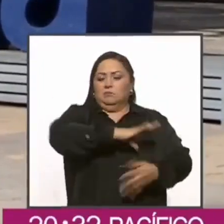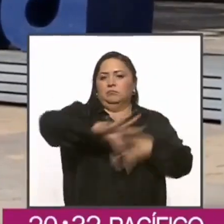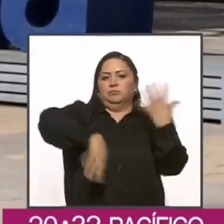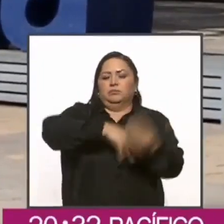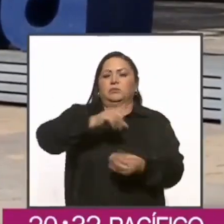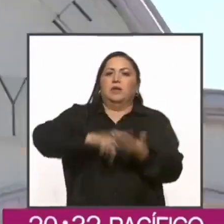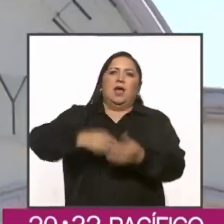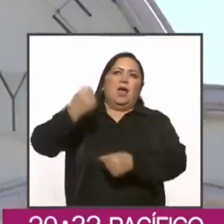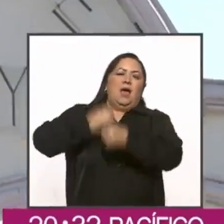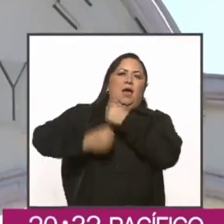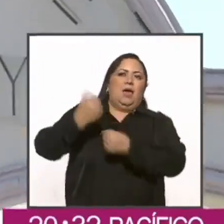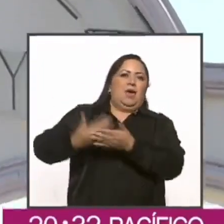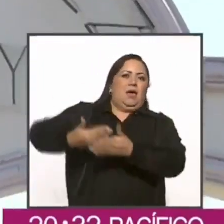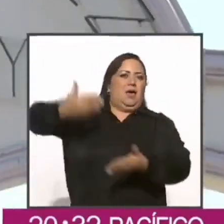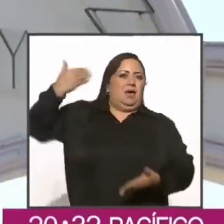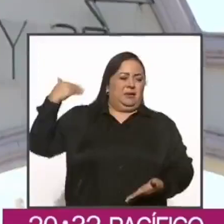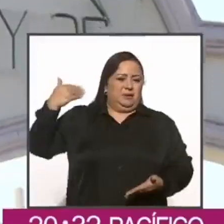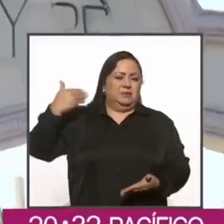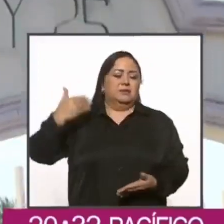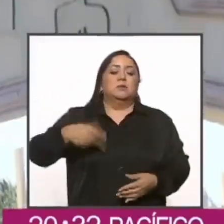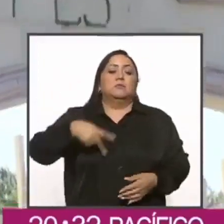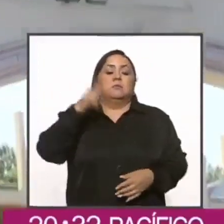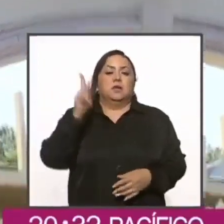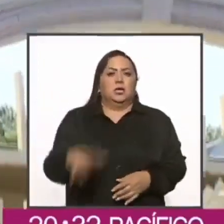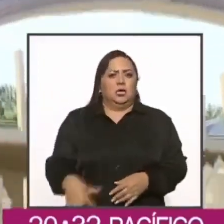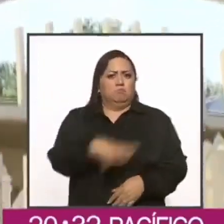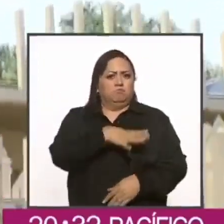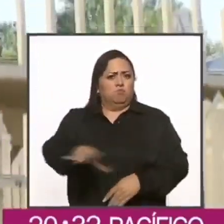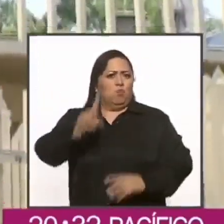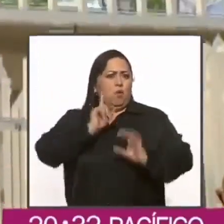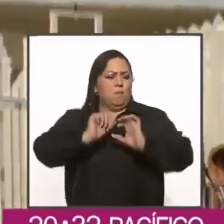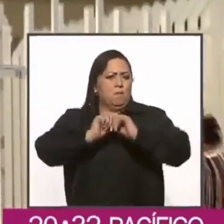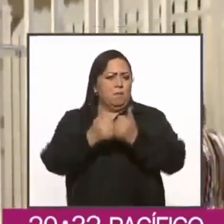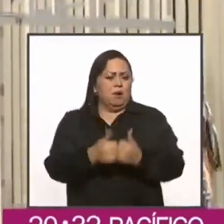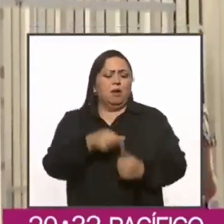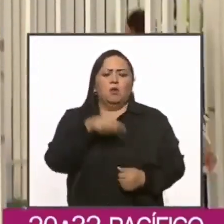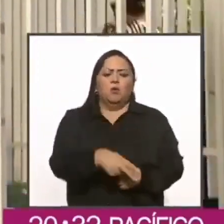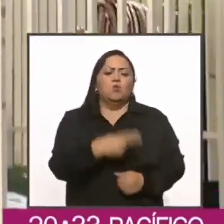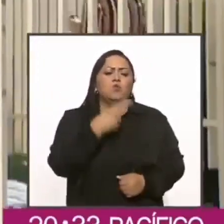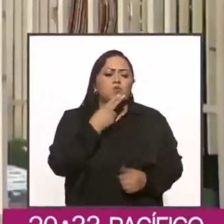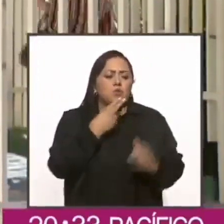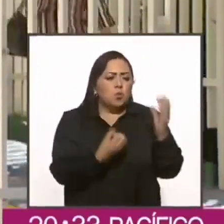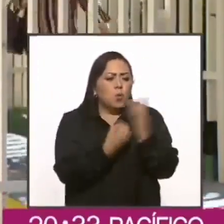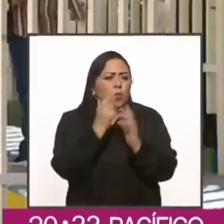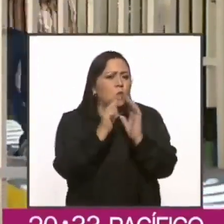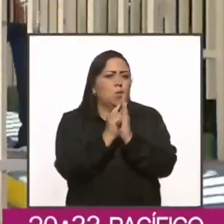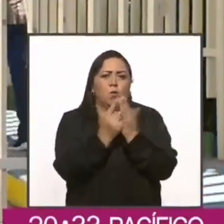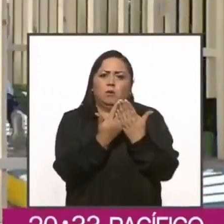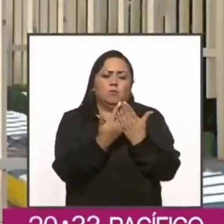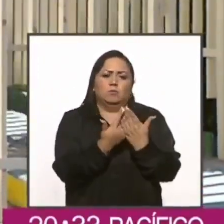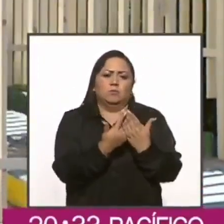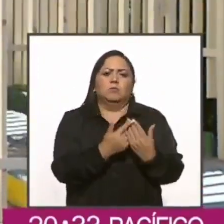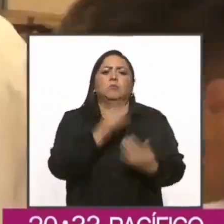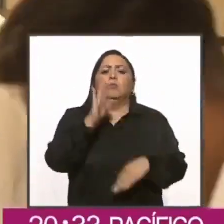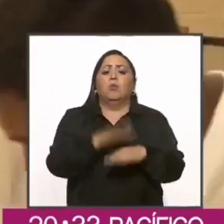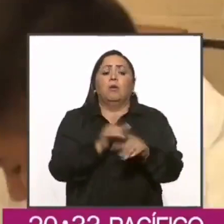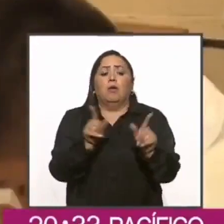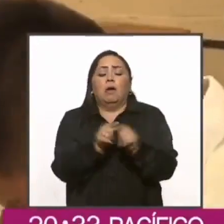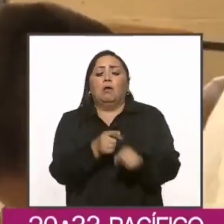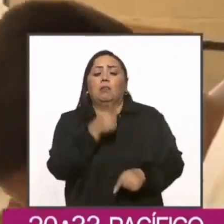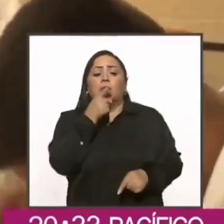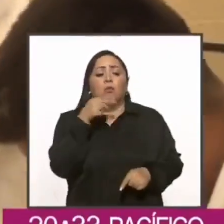años anteriores, ante la reticencia de la mandataria panista a utilizar los nuevos libros que, en resumen,